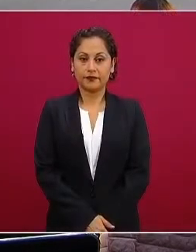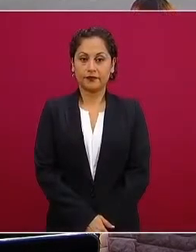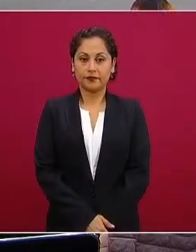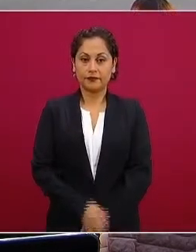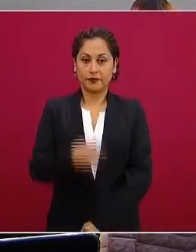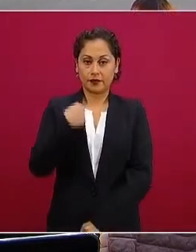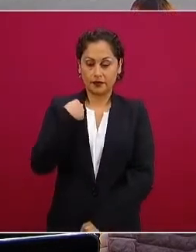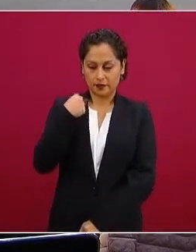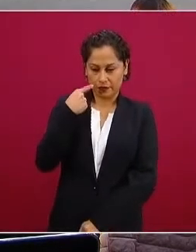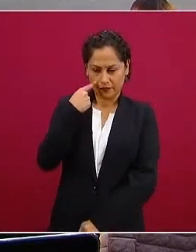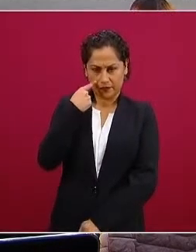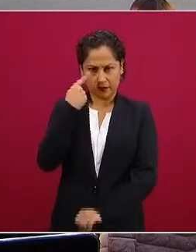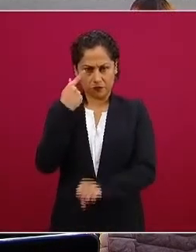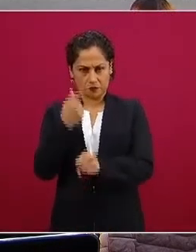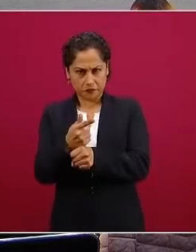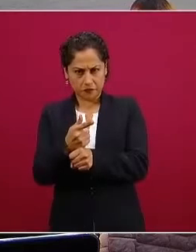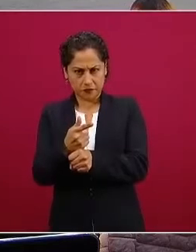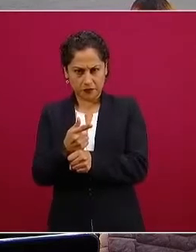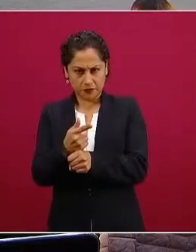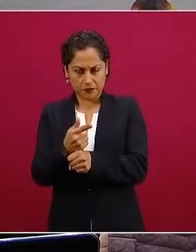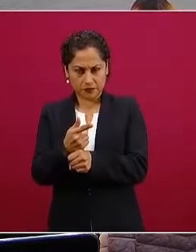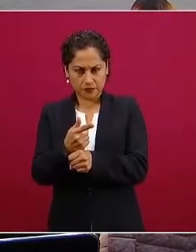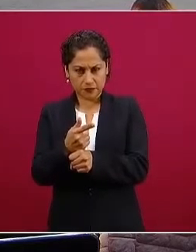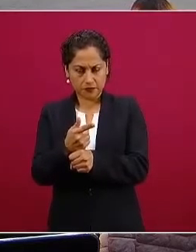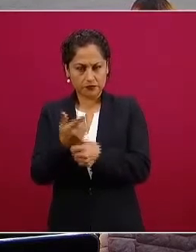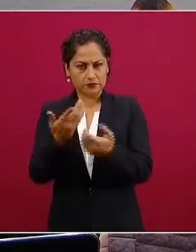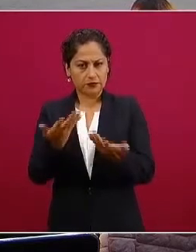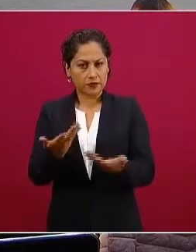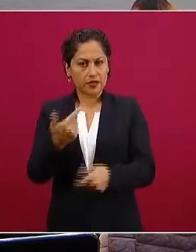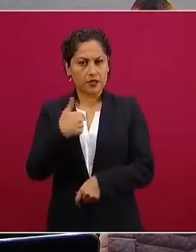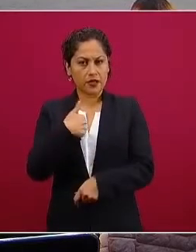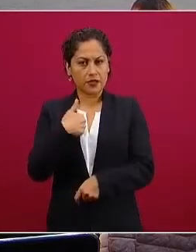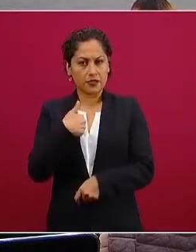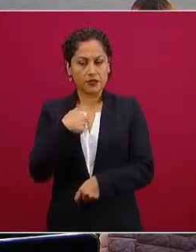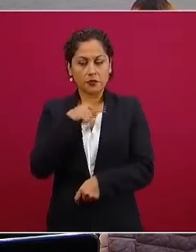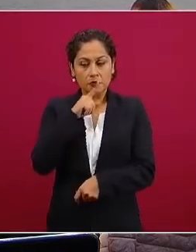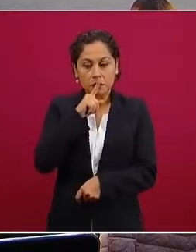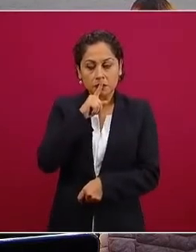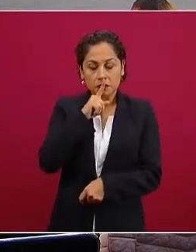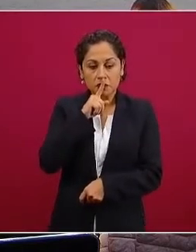y que diga se va a enojar